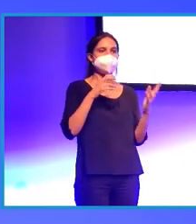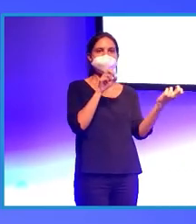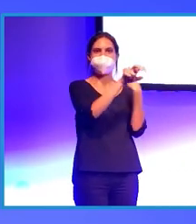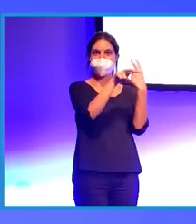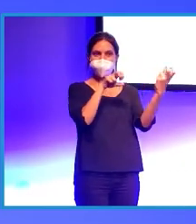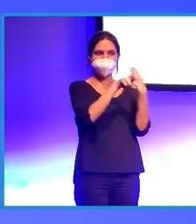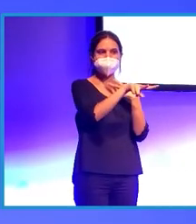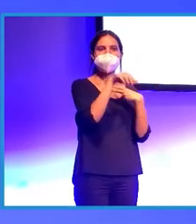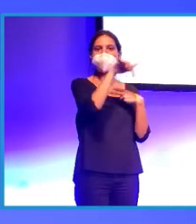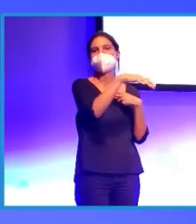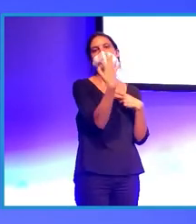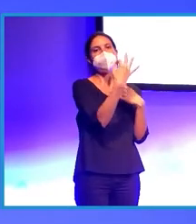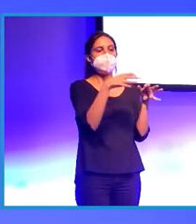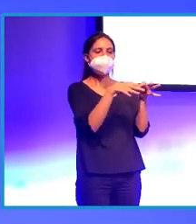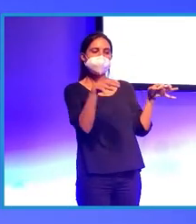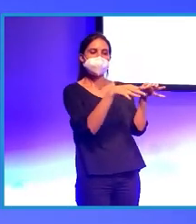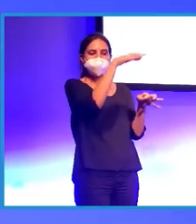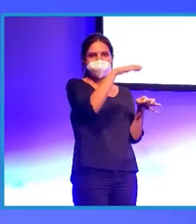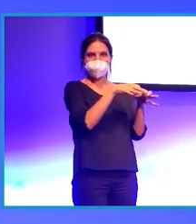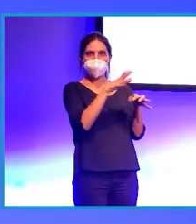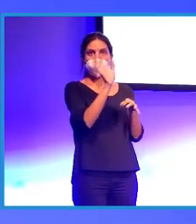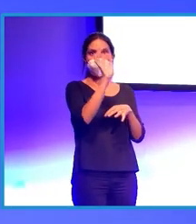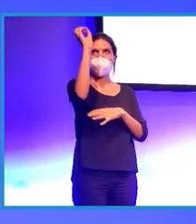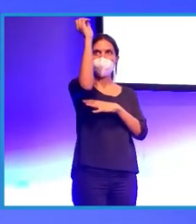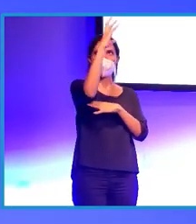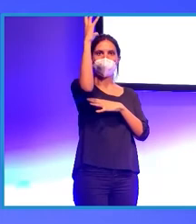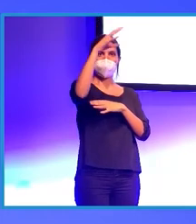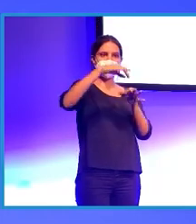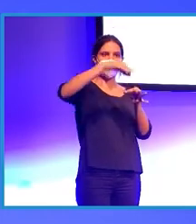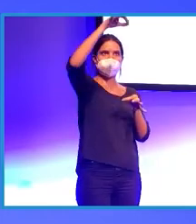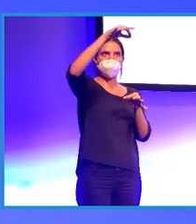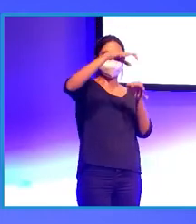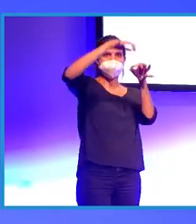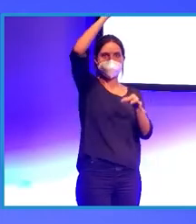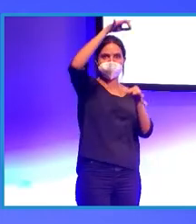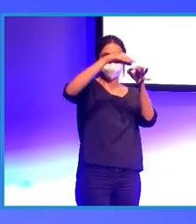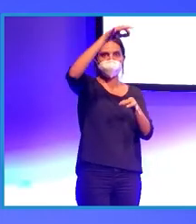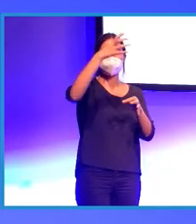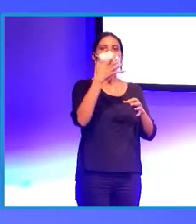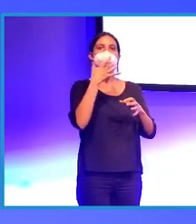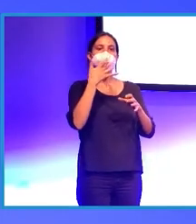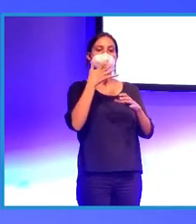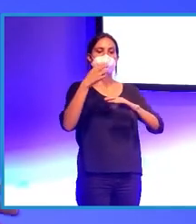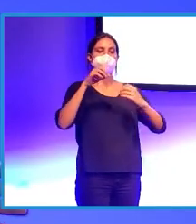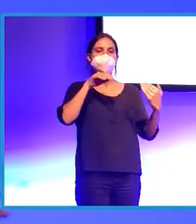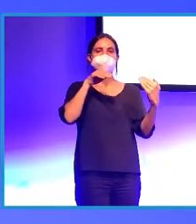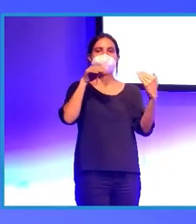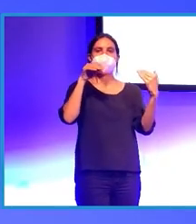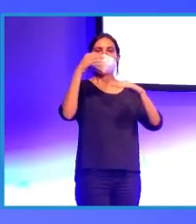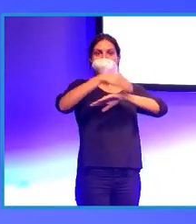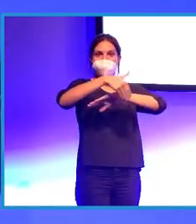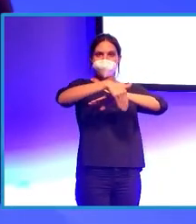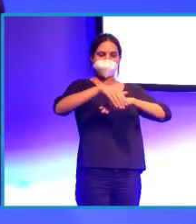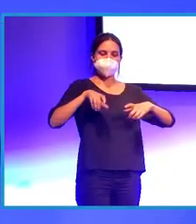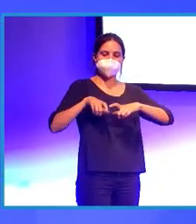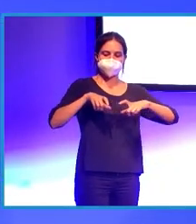tiene que tener una medida, las farolas tienen que tener una altura, los adoquines de una acela tienen que tener una medida. Entonces,